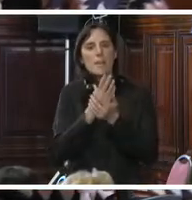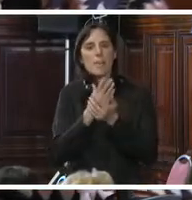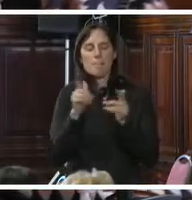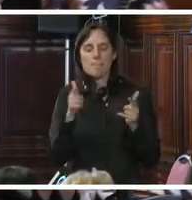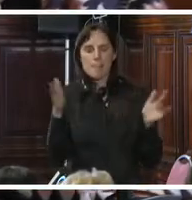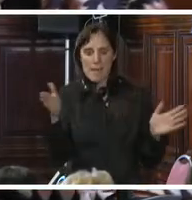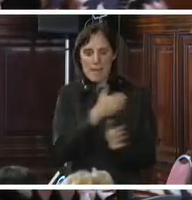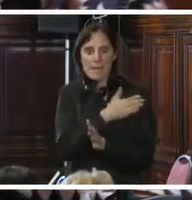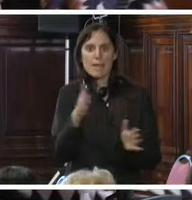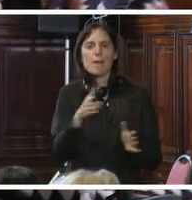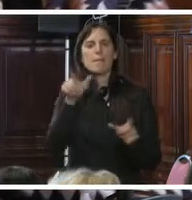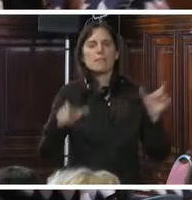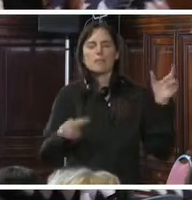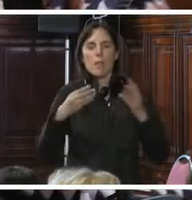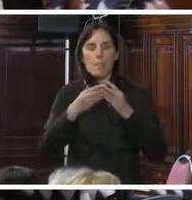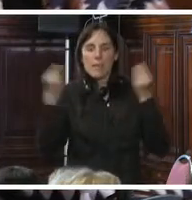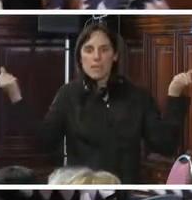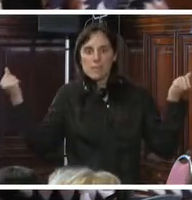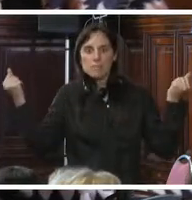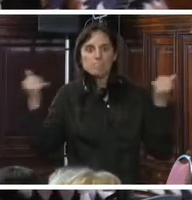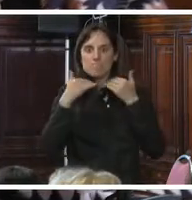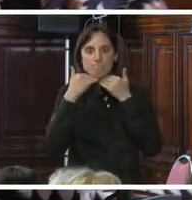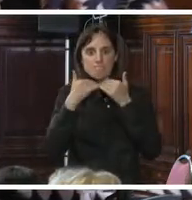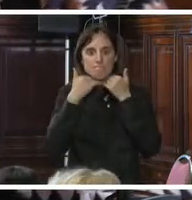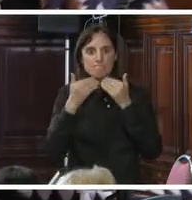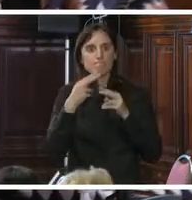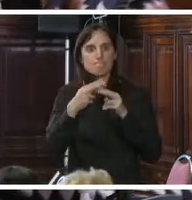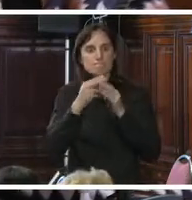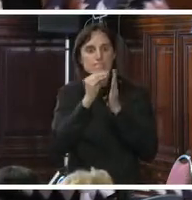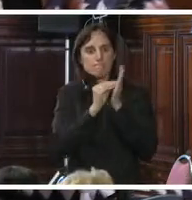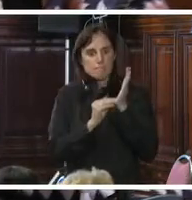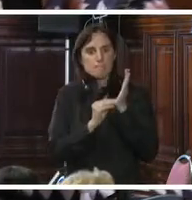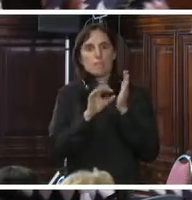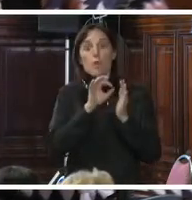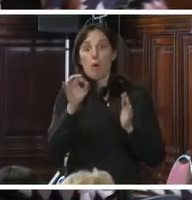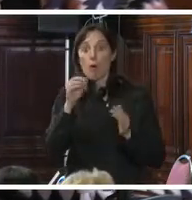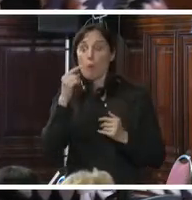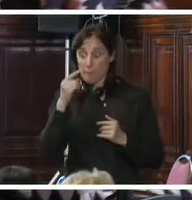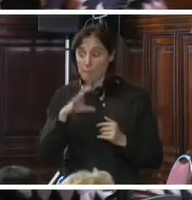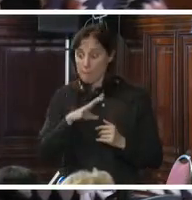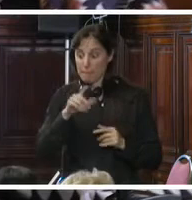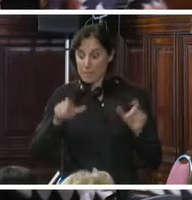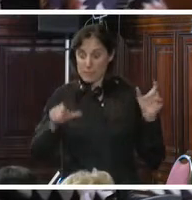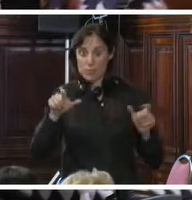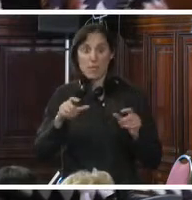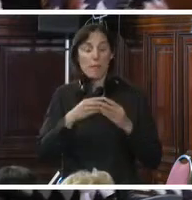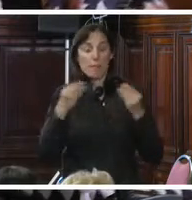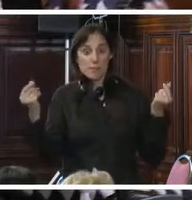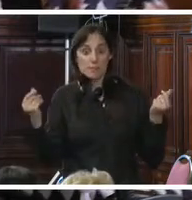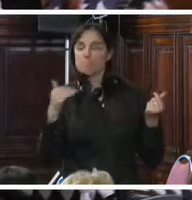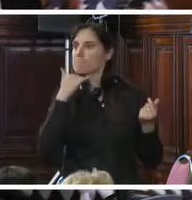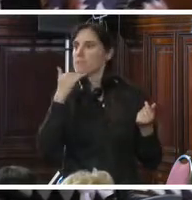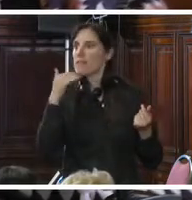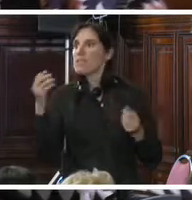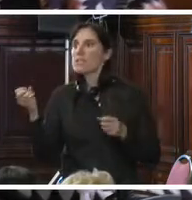registros de personas desaparecidas y o la ausencia de interconexión entre el número de personas desaparecidas y el número de víctimas de